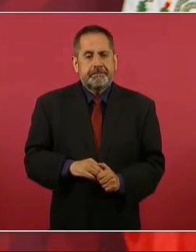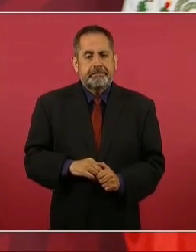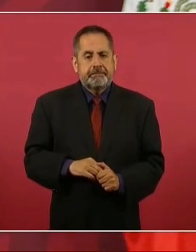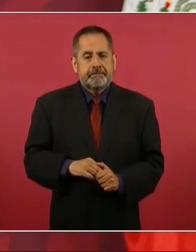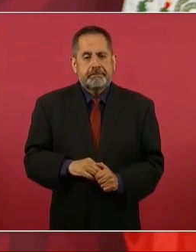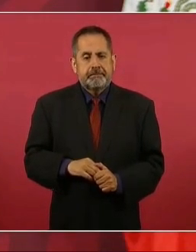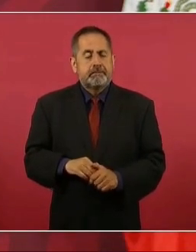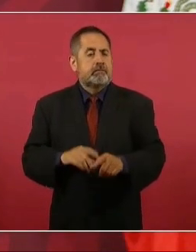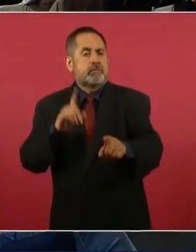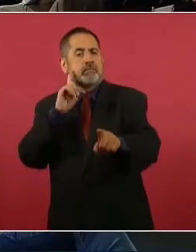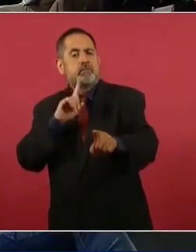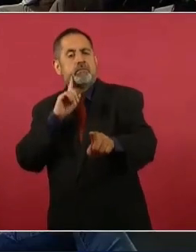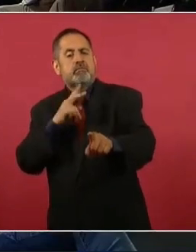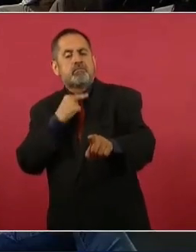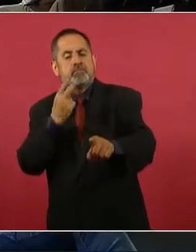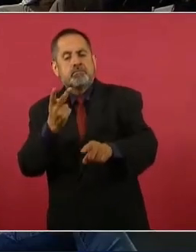Presidente, en otro tema…